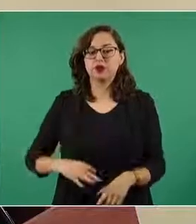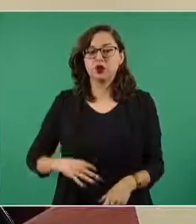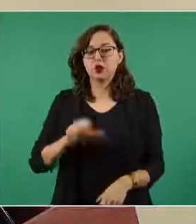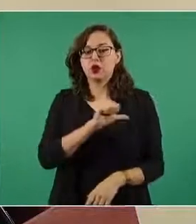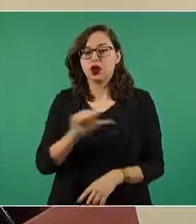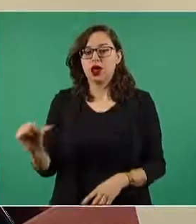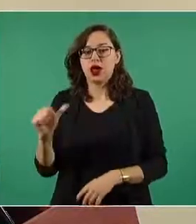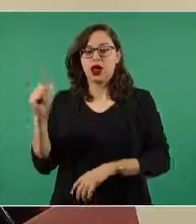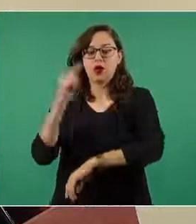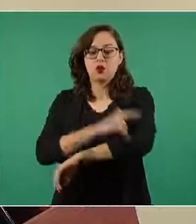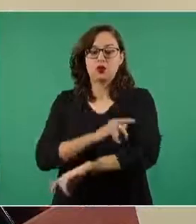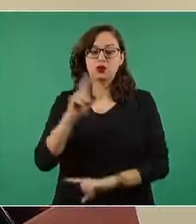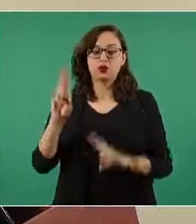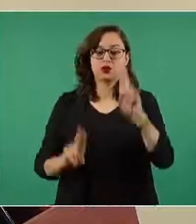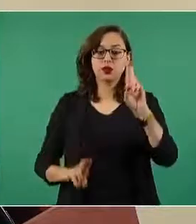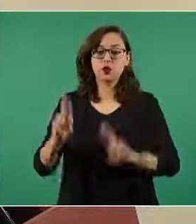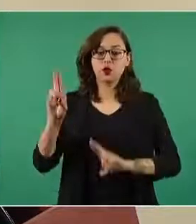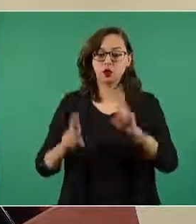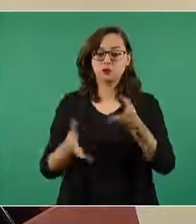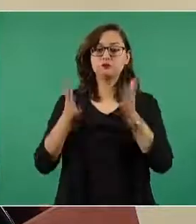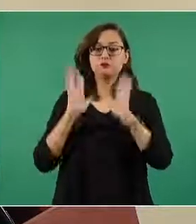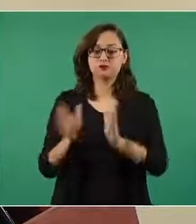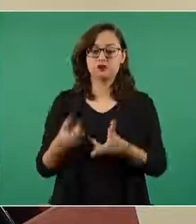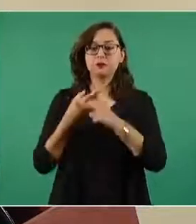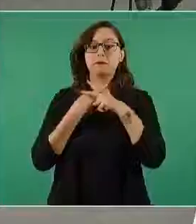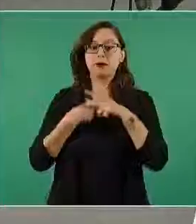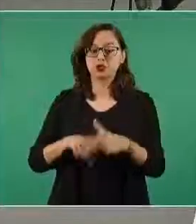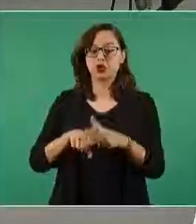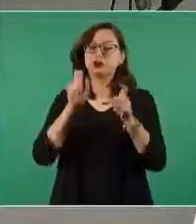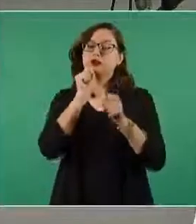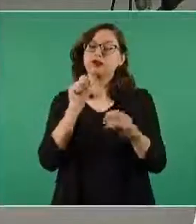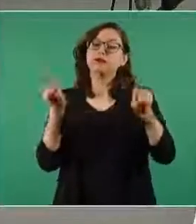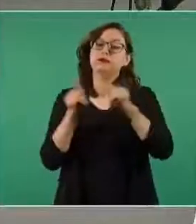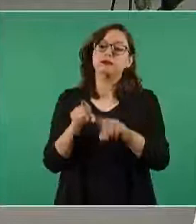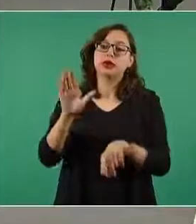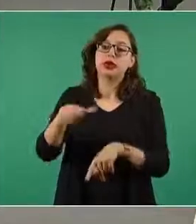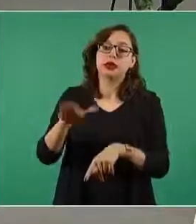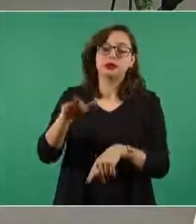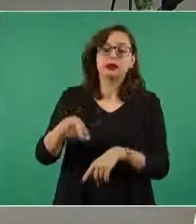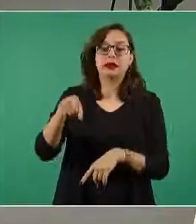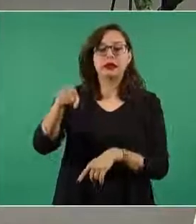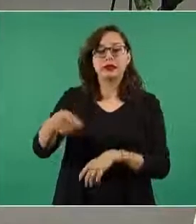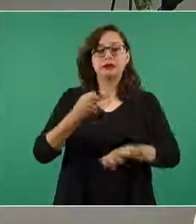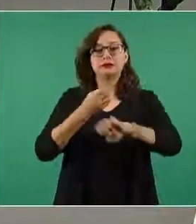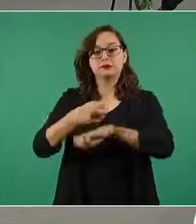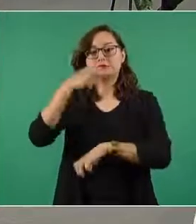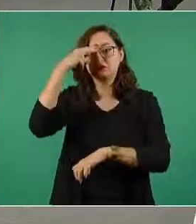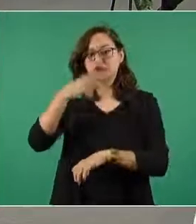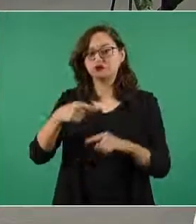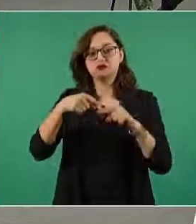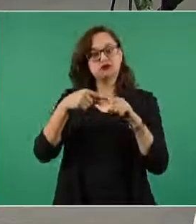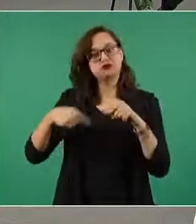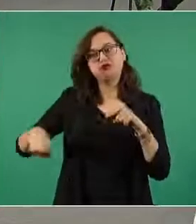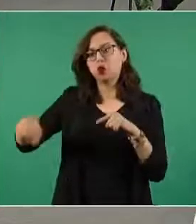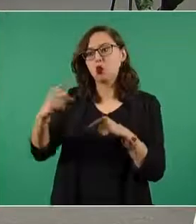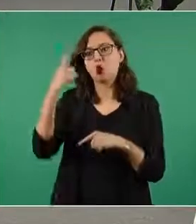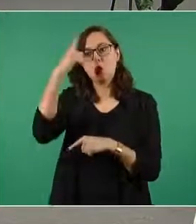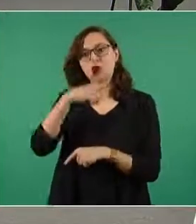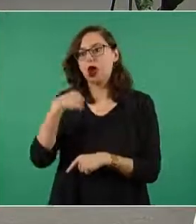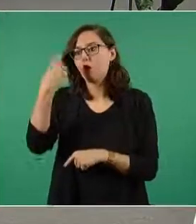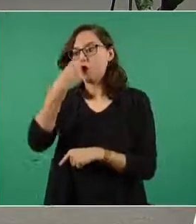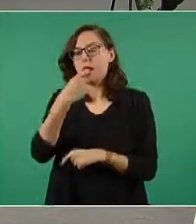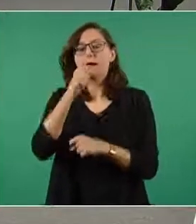a Naucalpan y por el circuito exterior mexiquense se llega al aeropuerto en una hora igualmente o viceversa